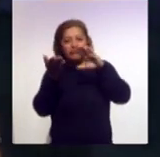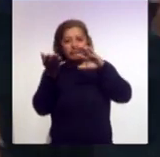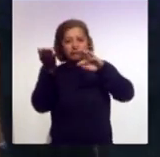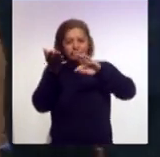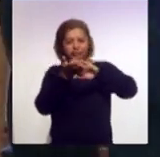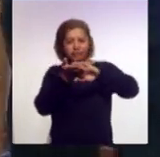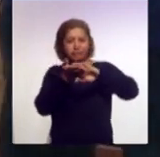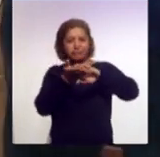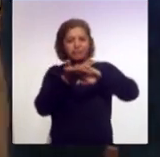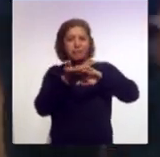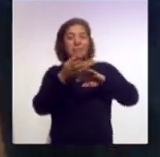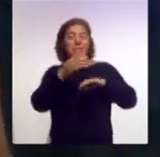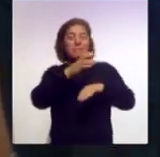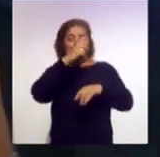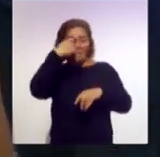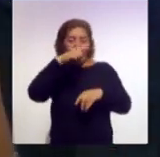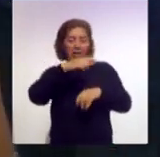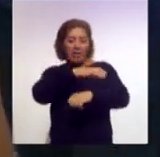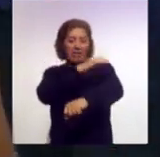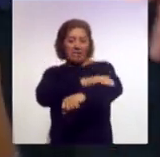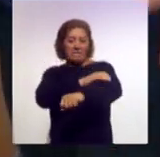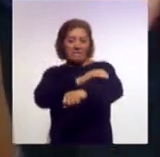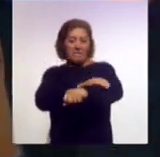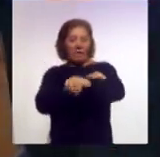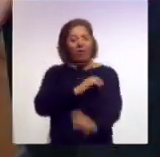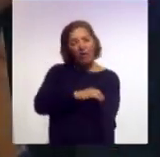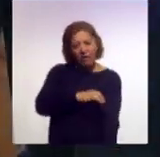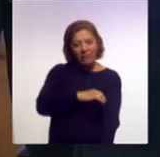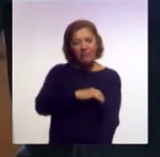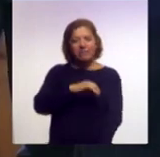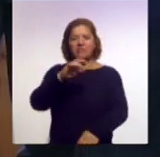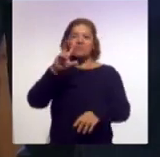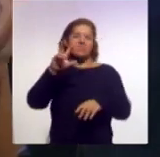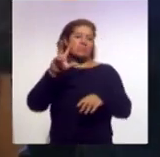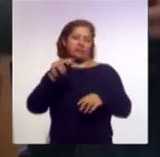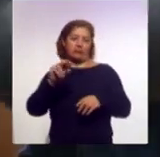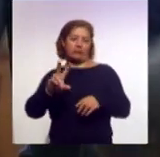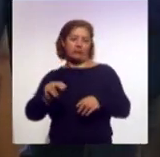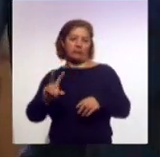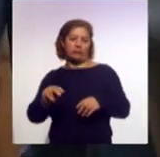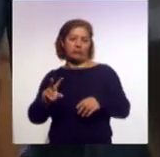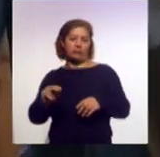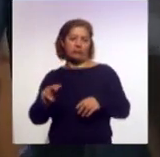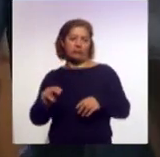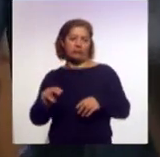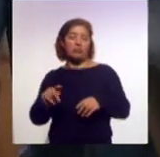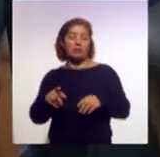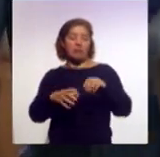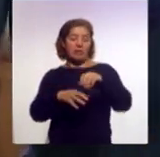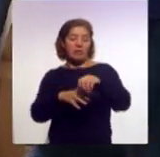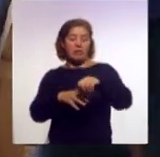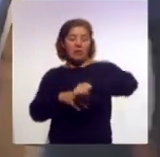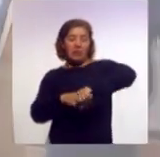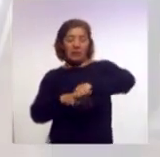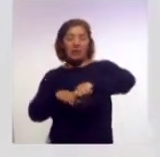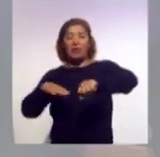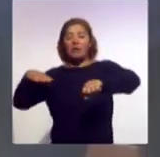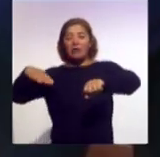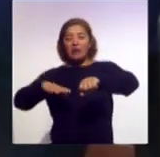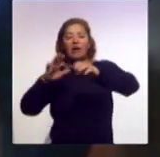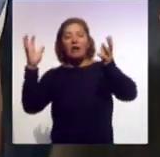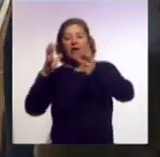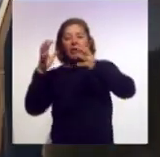para que el fémur no caiga ¿qué sucede si quitamos la almohada? se hace una palanca